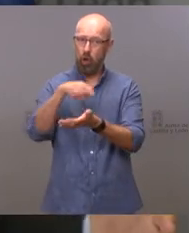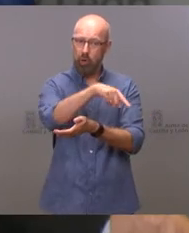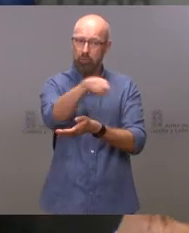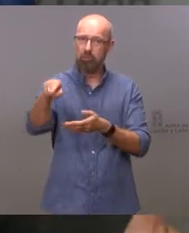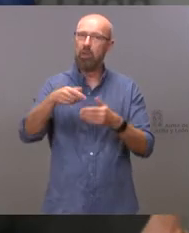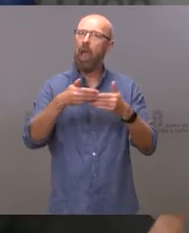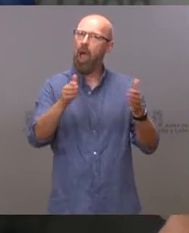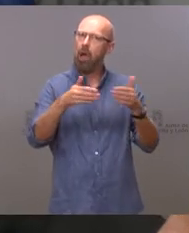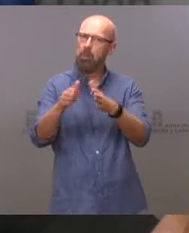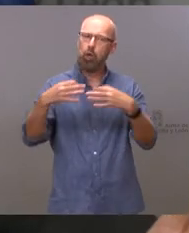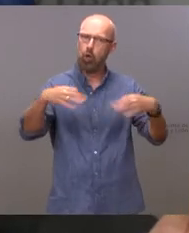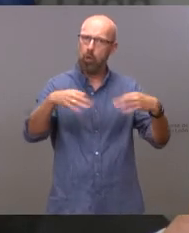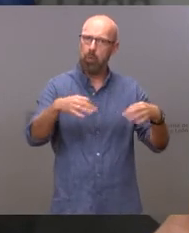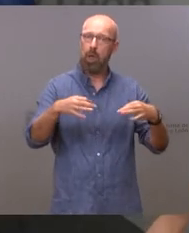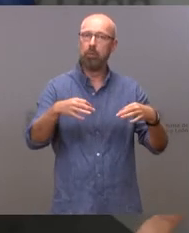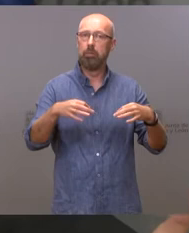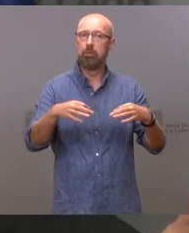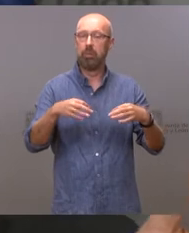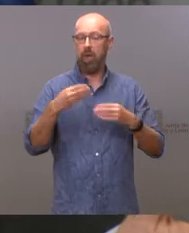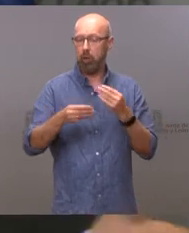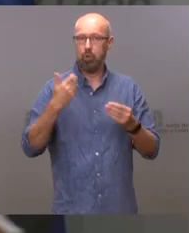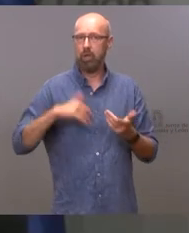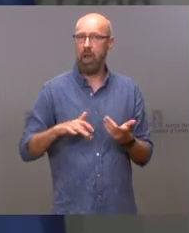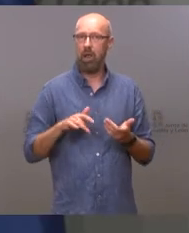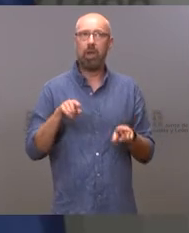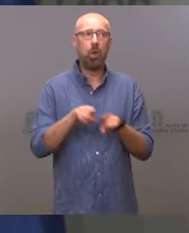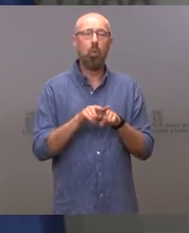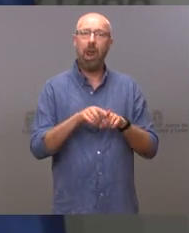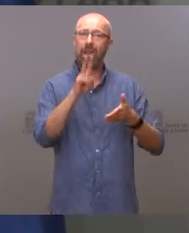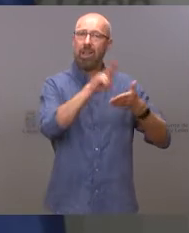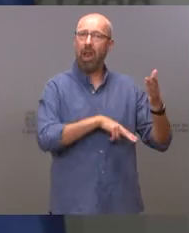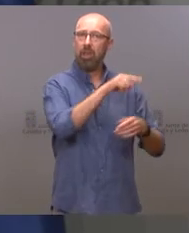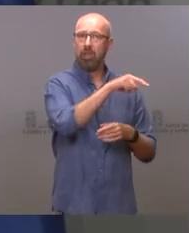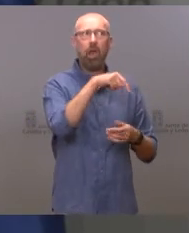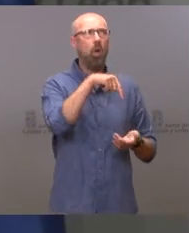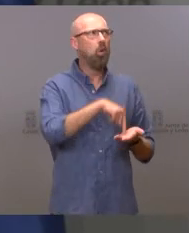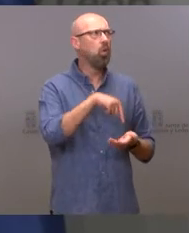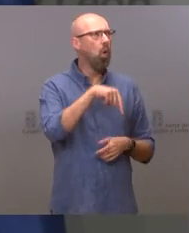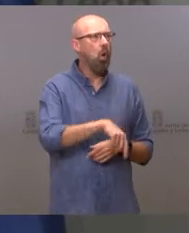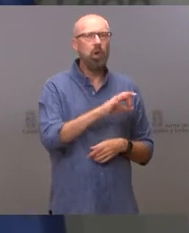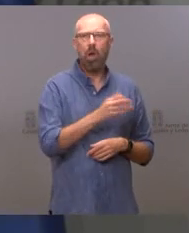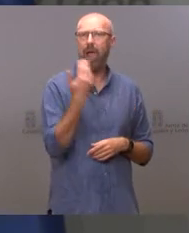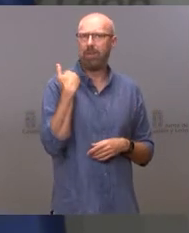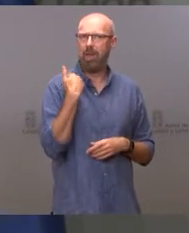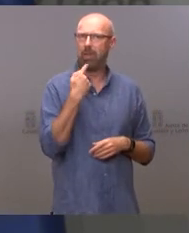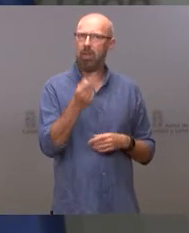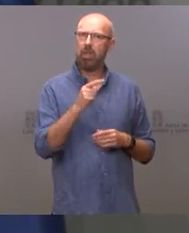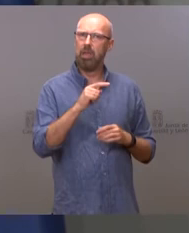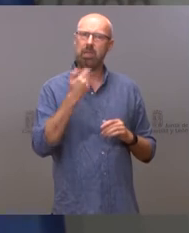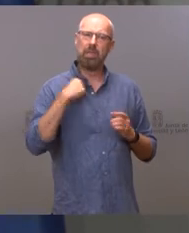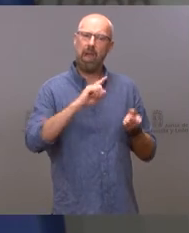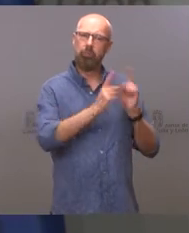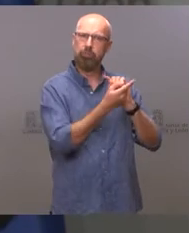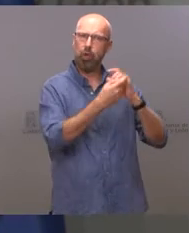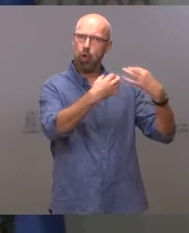también se ha hecho así en Galicia hoy o ayer. Yo creo que la voz de Galicia es hoy o ayer cuando anuncia la vuelta a la normalidad y la presencialidad de los